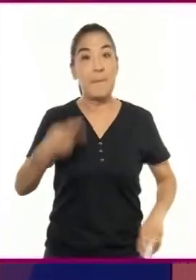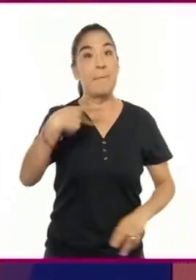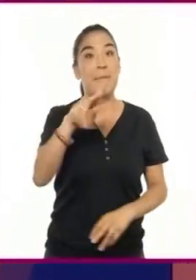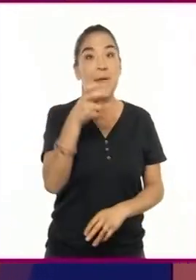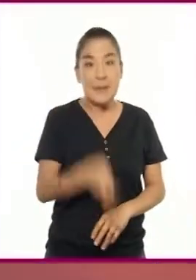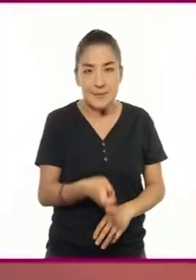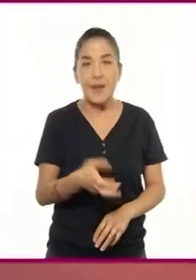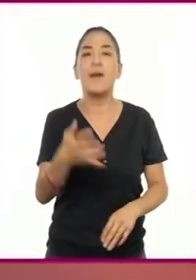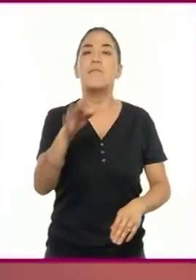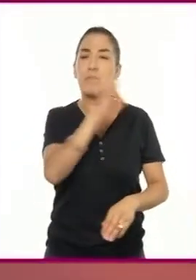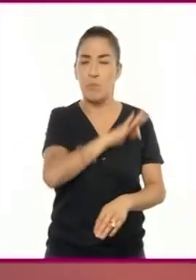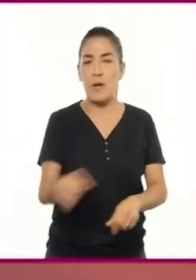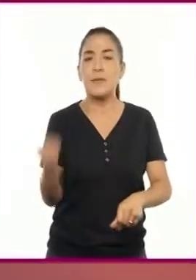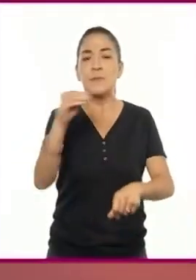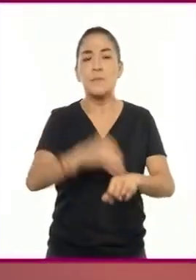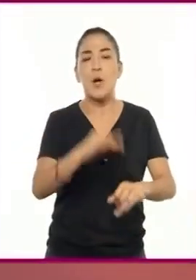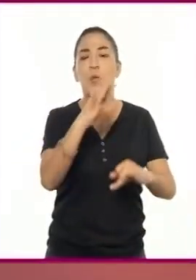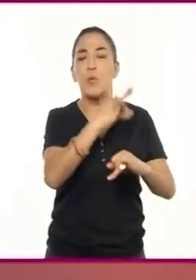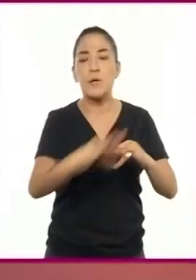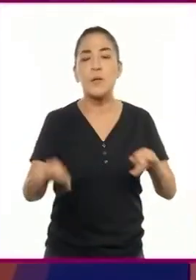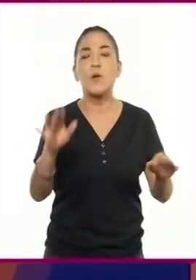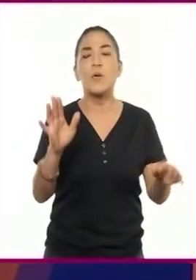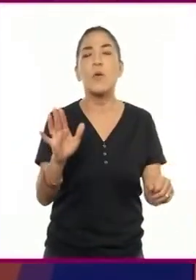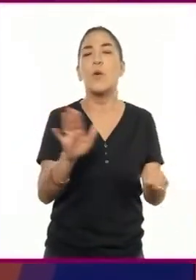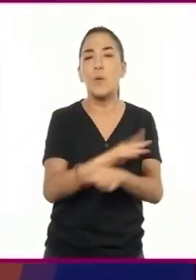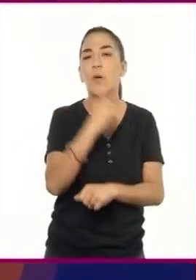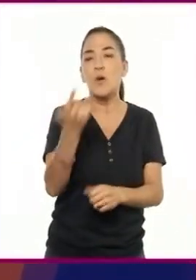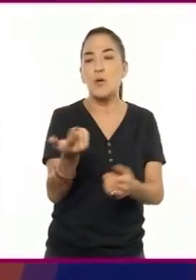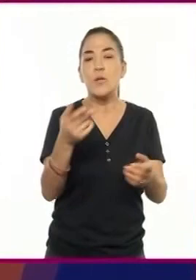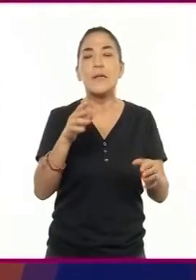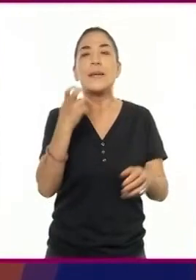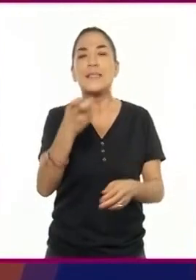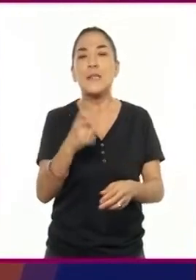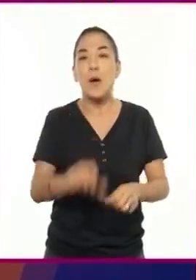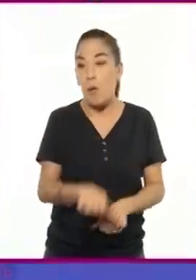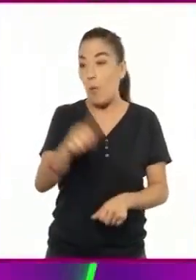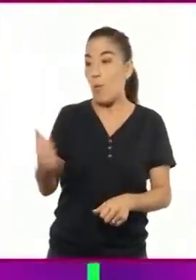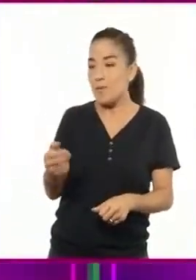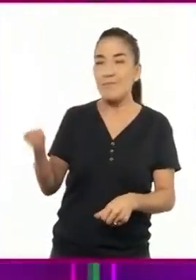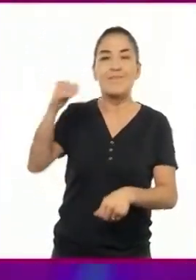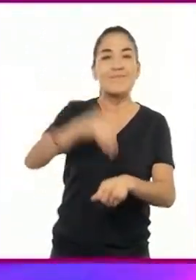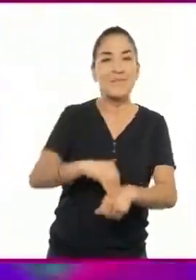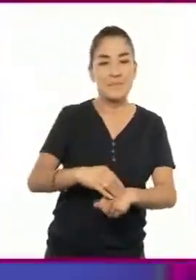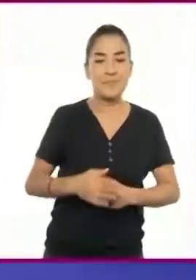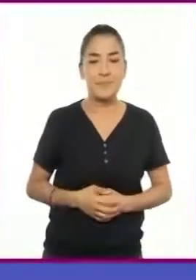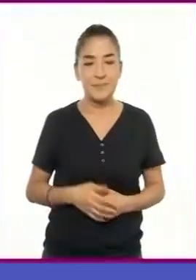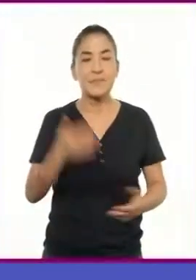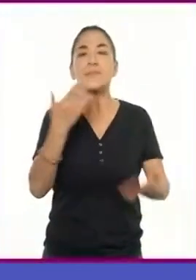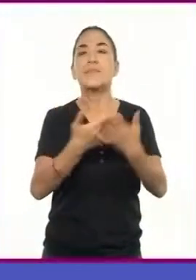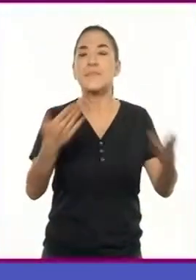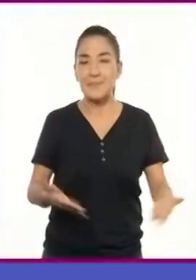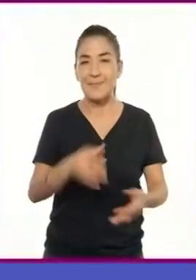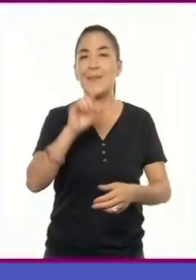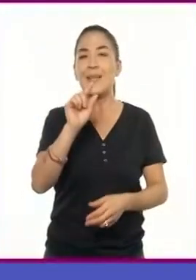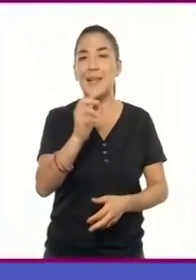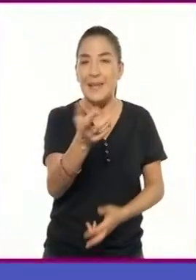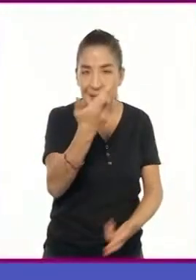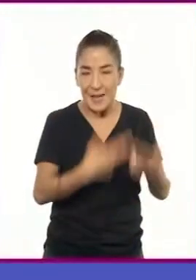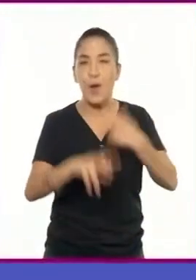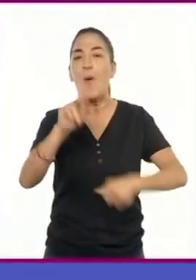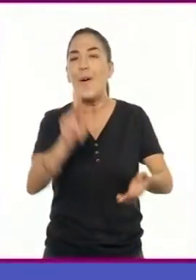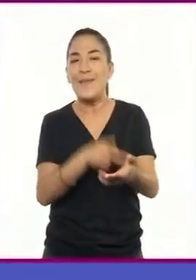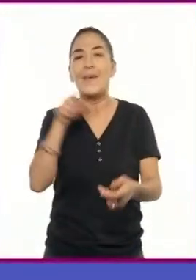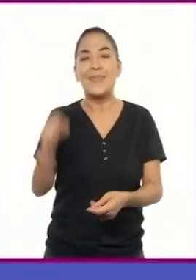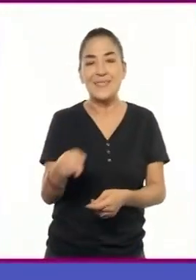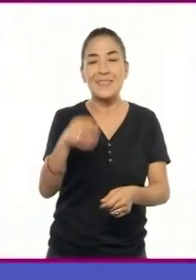ponerlo al final, ya que no saben qué otro personaje saldrá durante su adaptación. Ahora regresemos un poco, ya que no